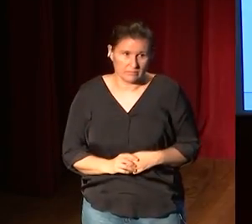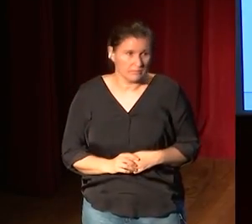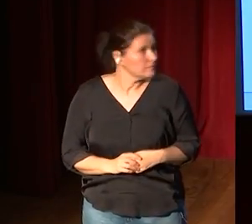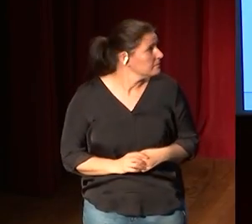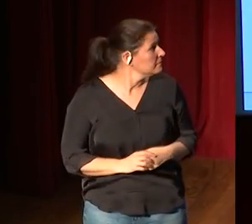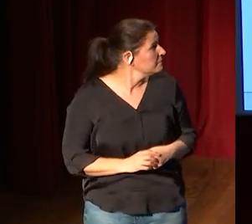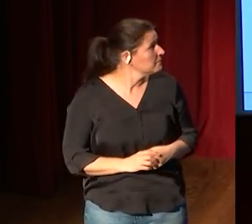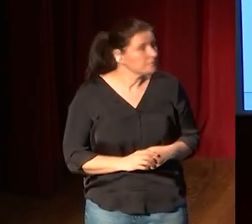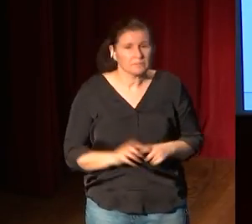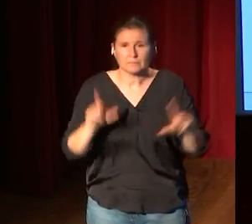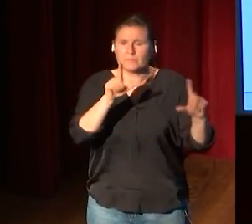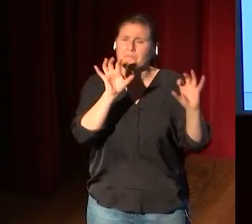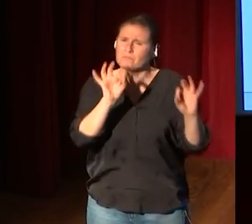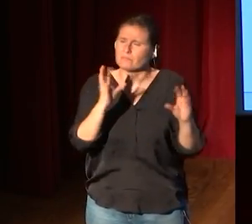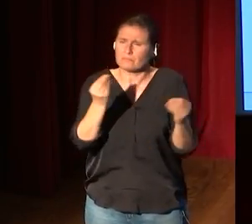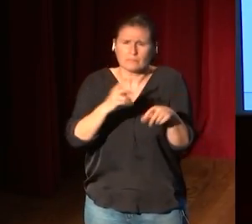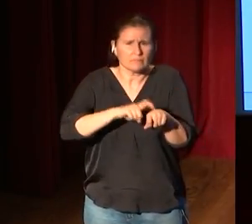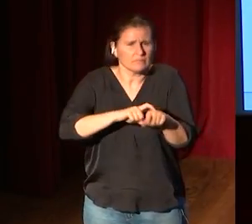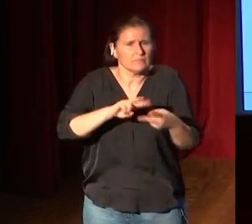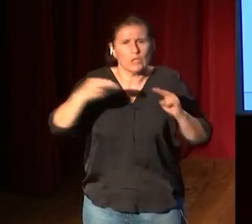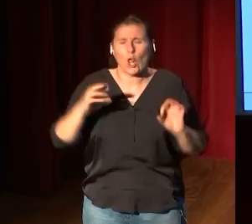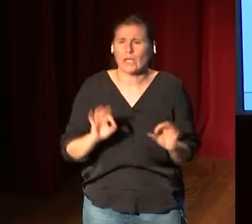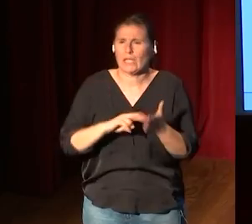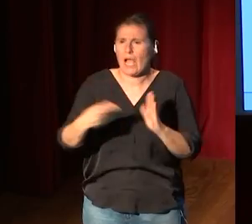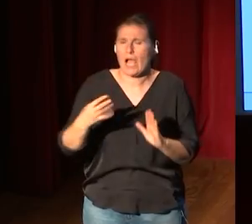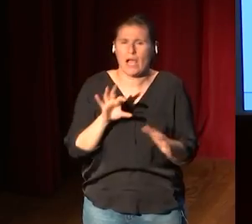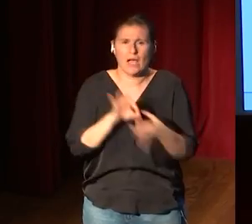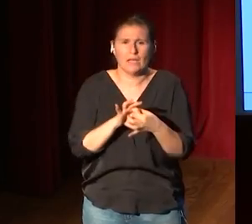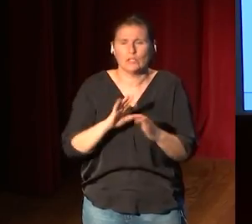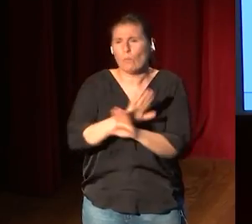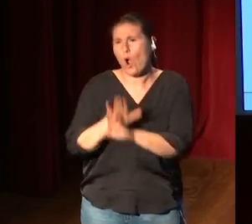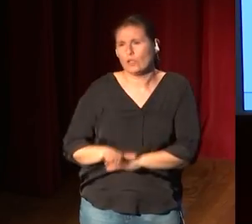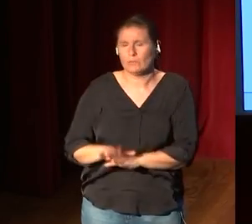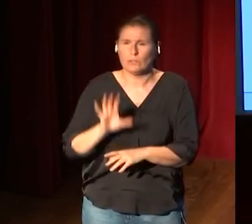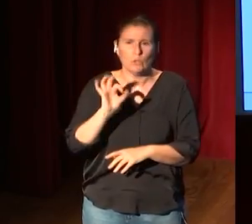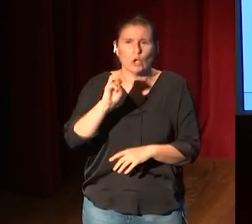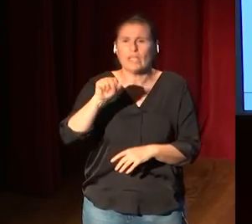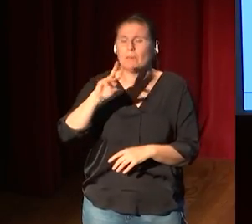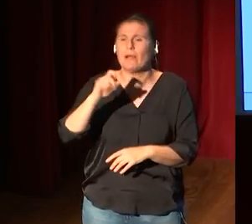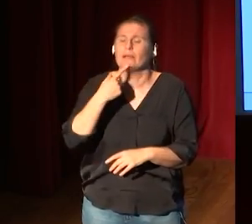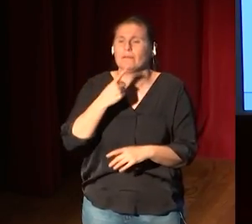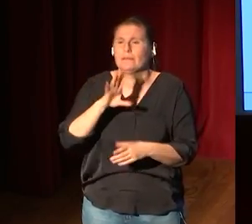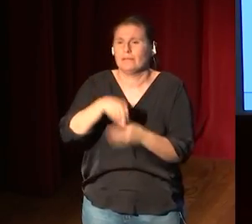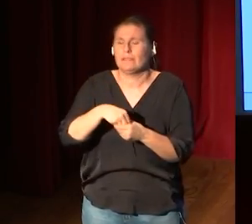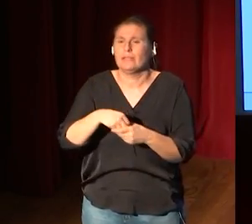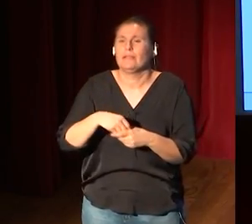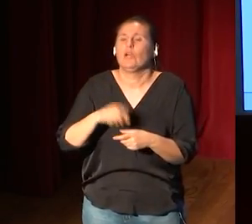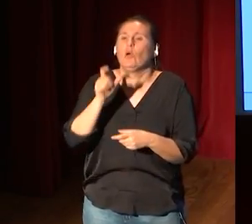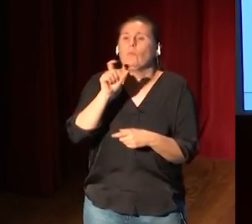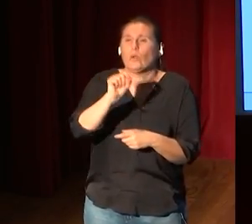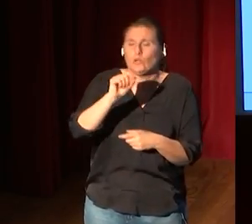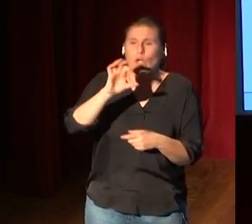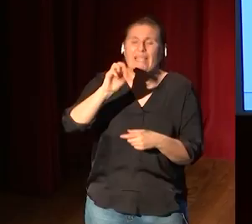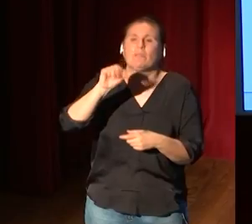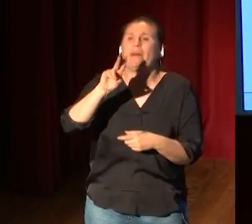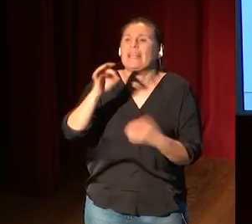miren esto es muy tecnológico esto es muy de la parte muy último es el punto Spark del British Museum que es un punto Spark es